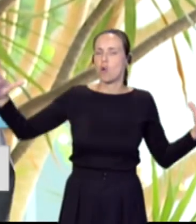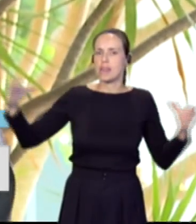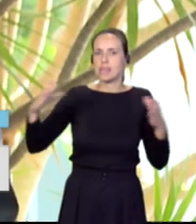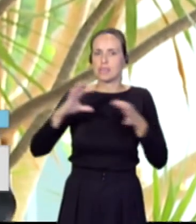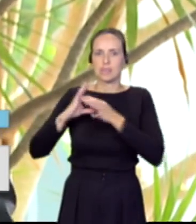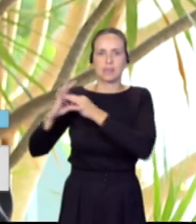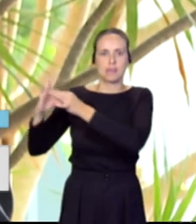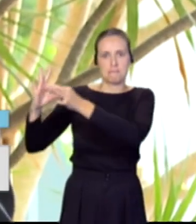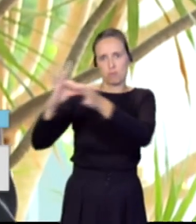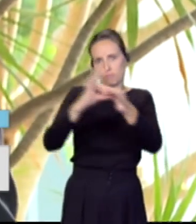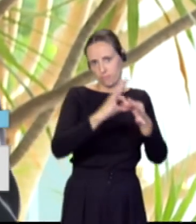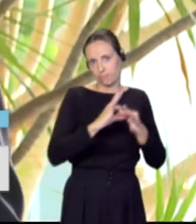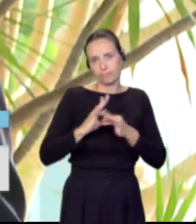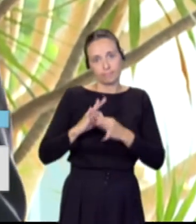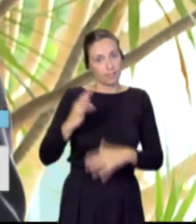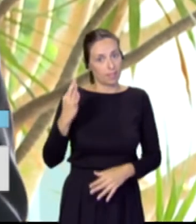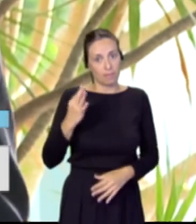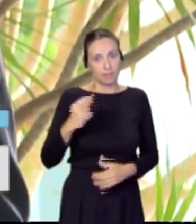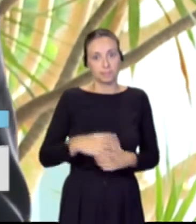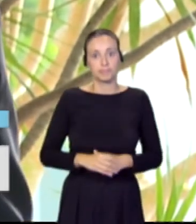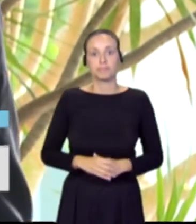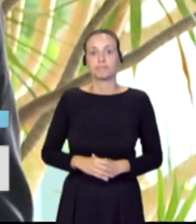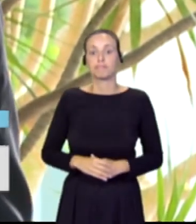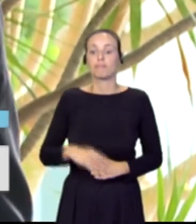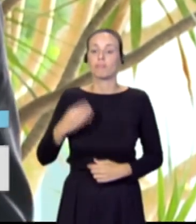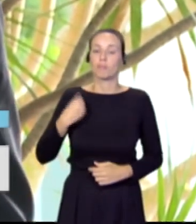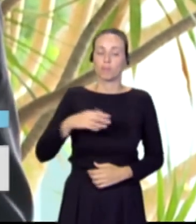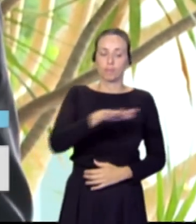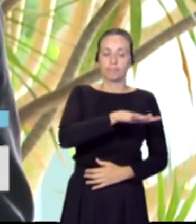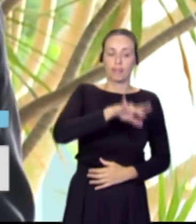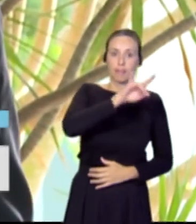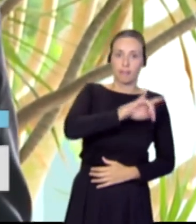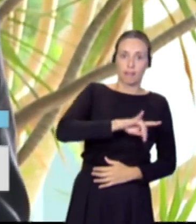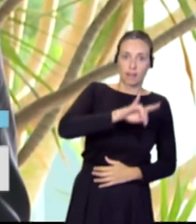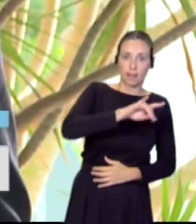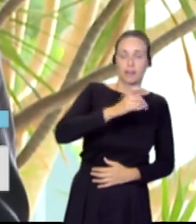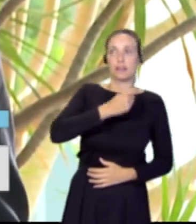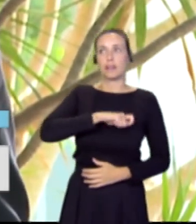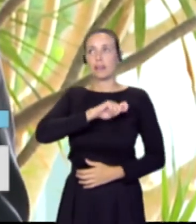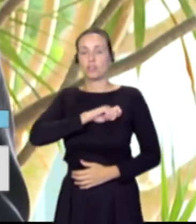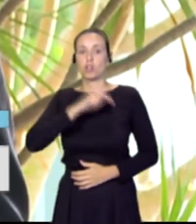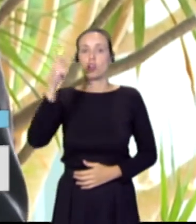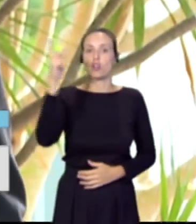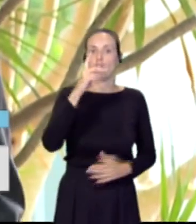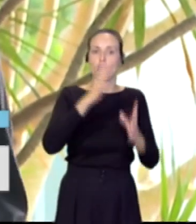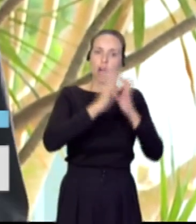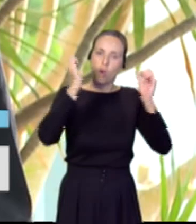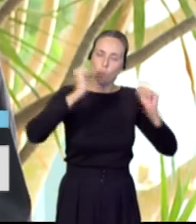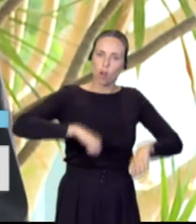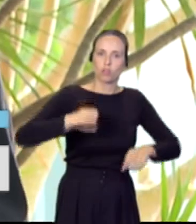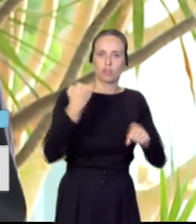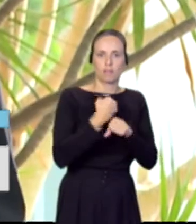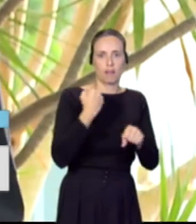entre el nivel regional y nacional. Es a través de esta